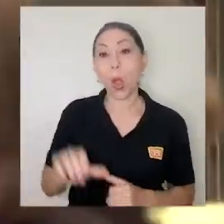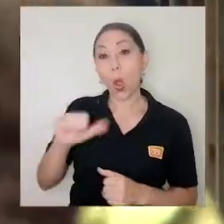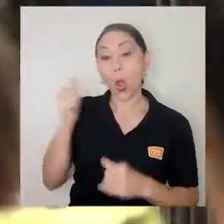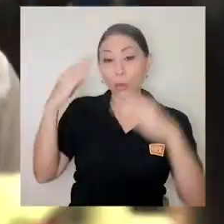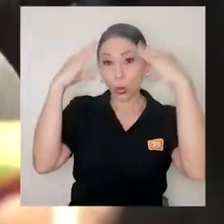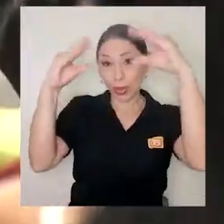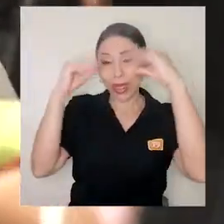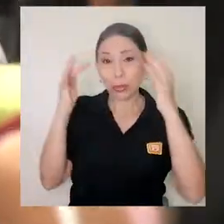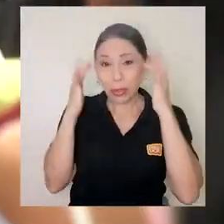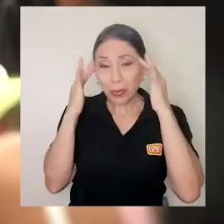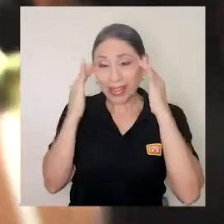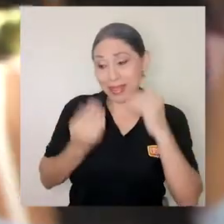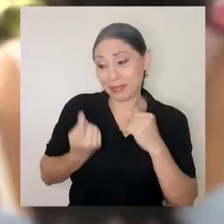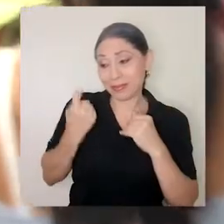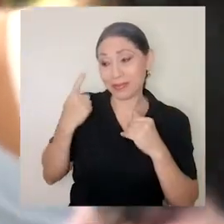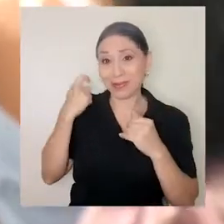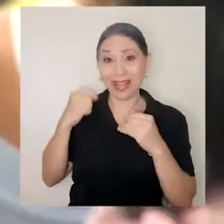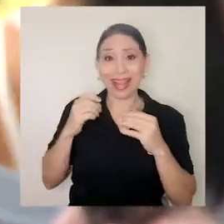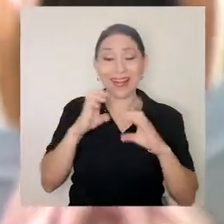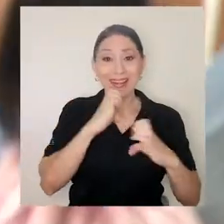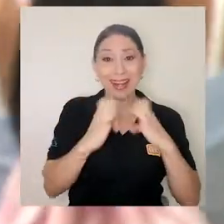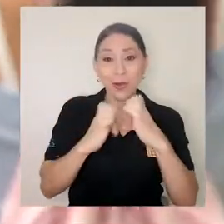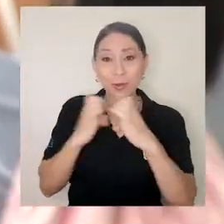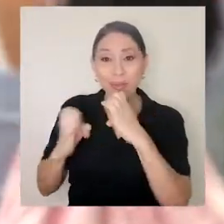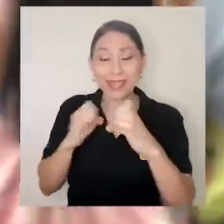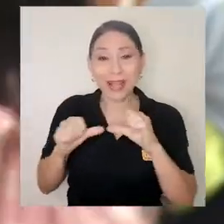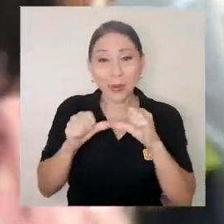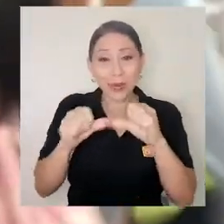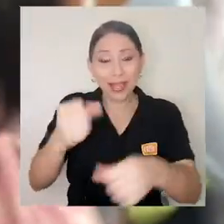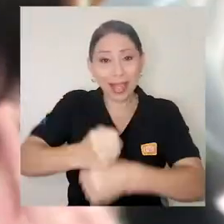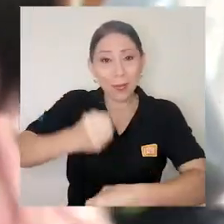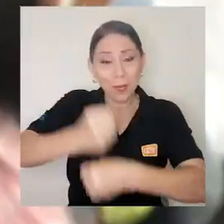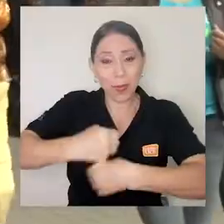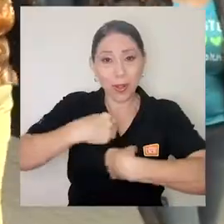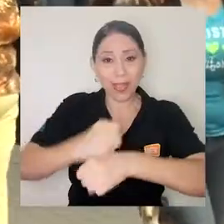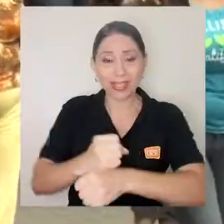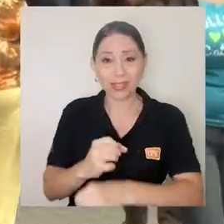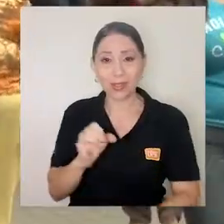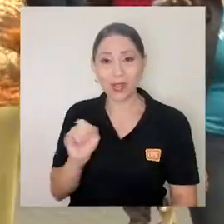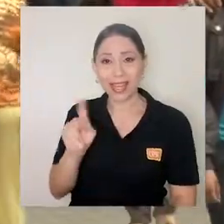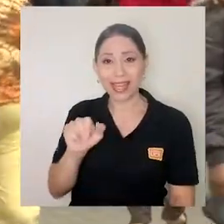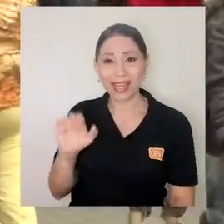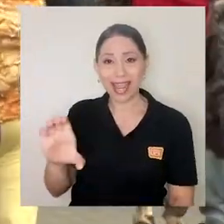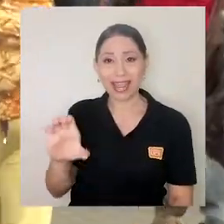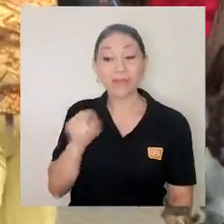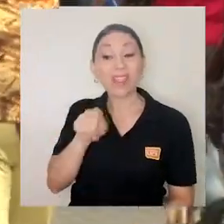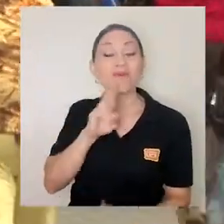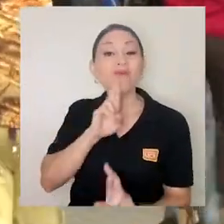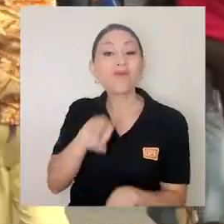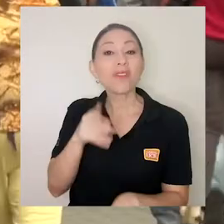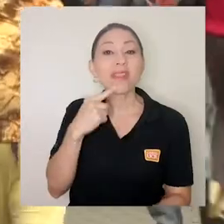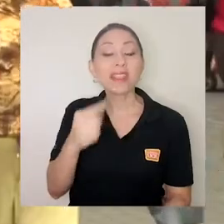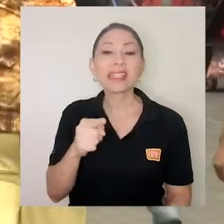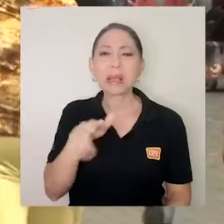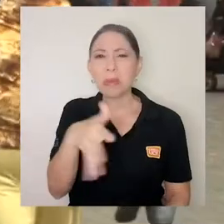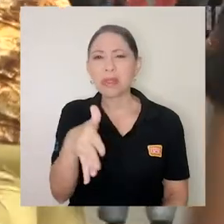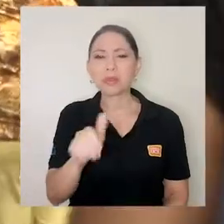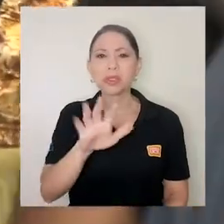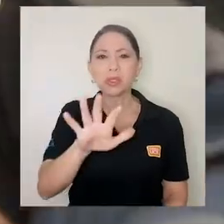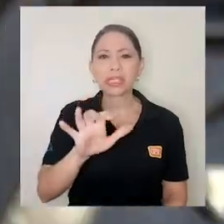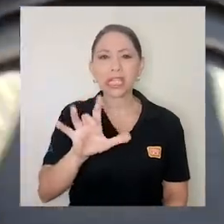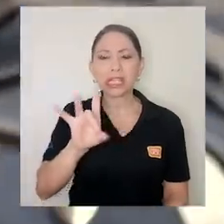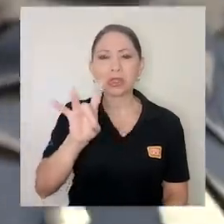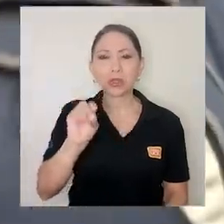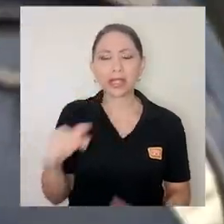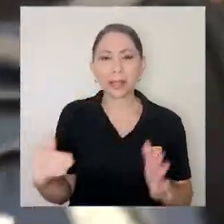acuerdo con la más reciente encuesta continua de empleo realizada por el INEC, alrededor de 580 mil personas